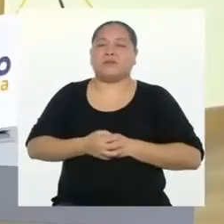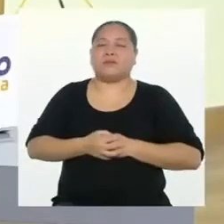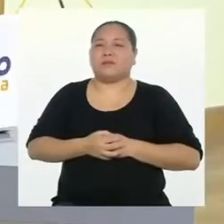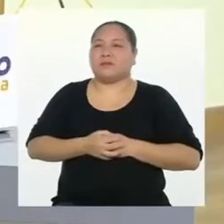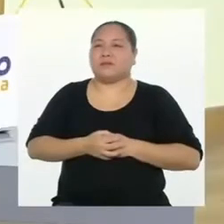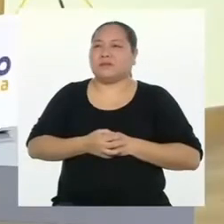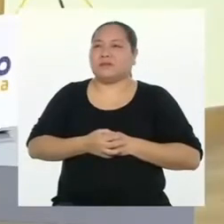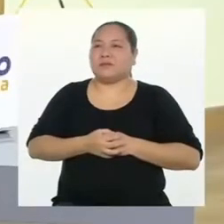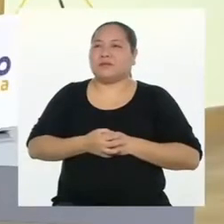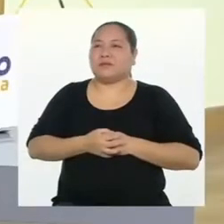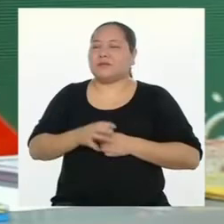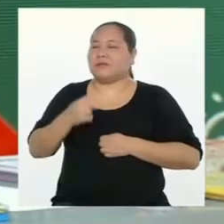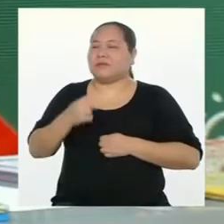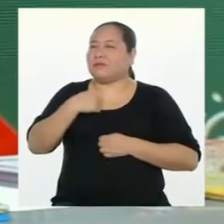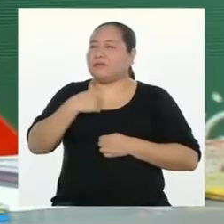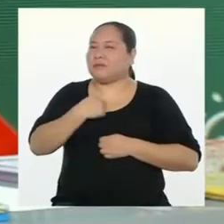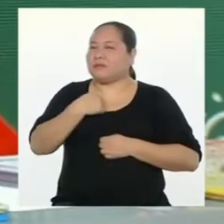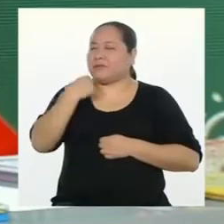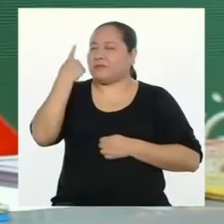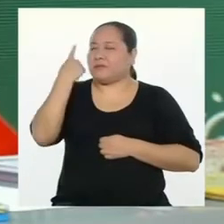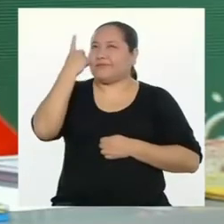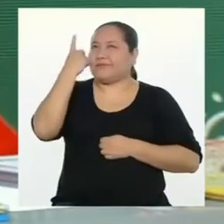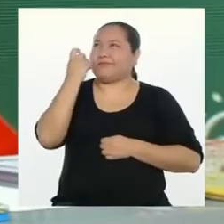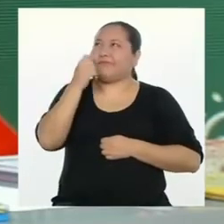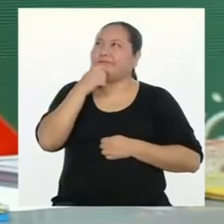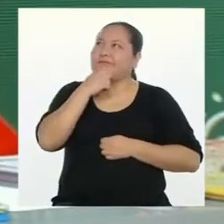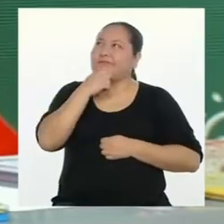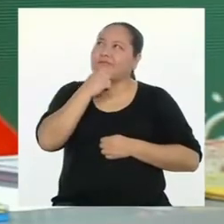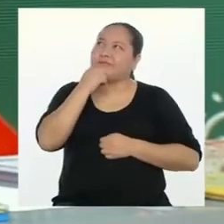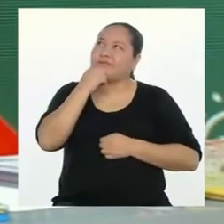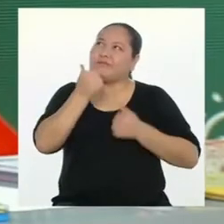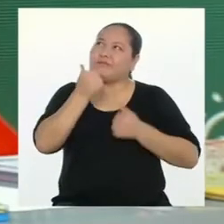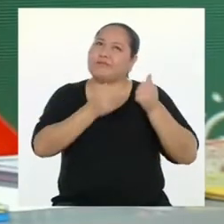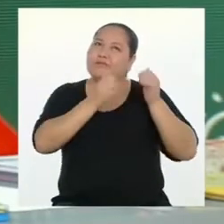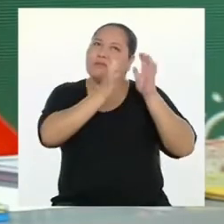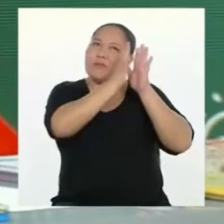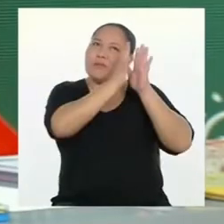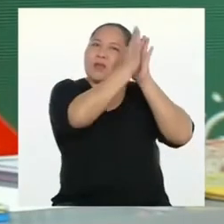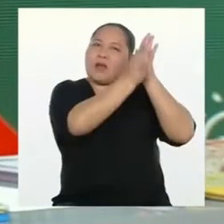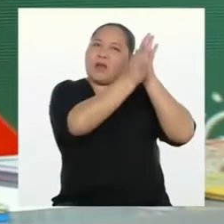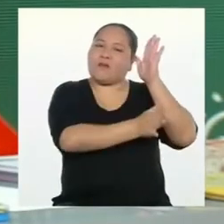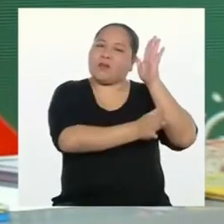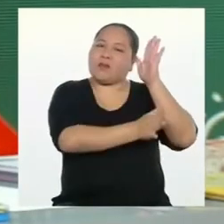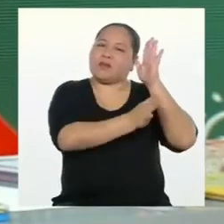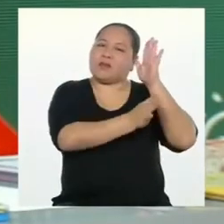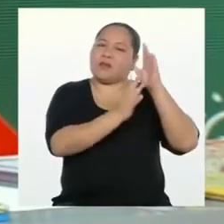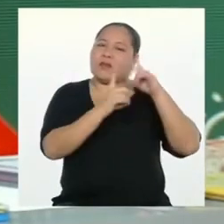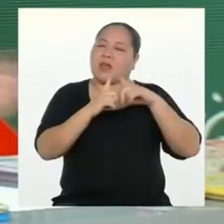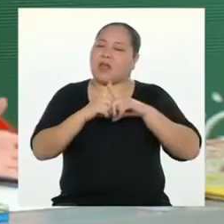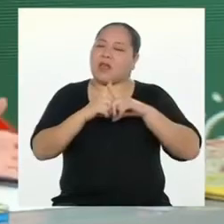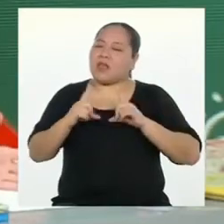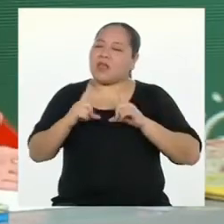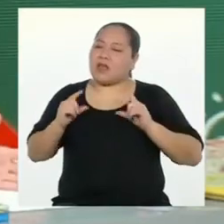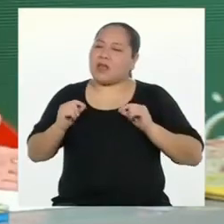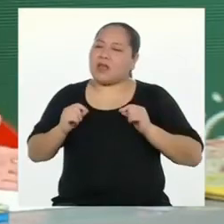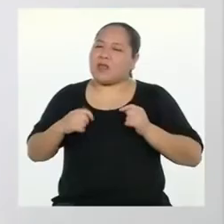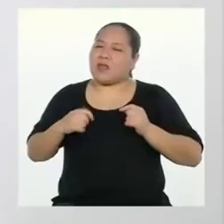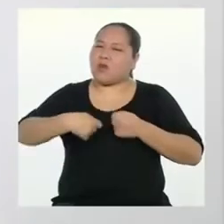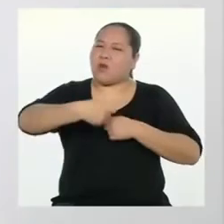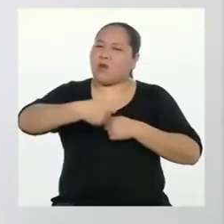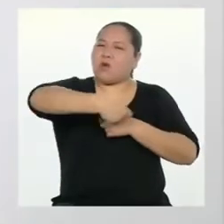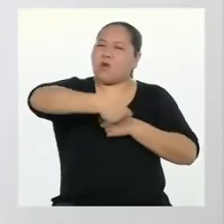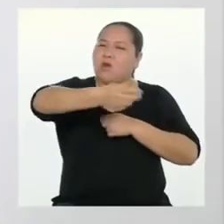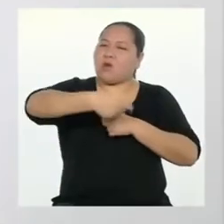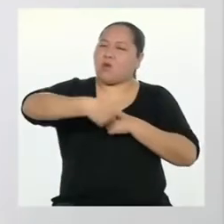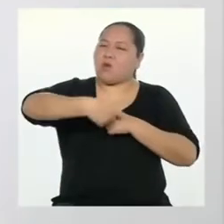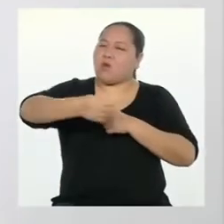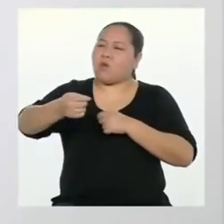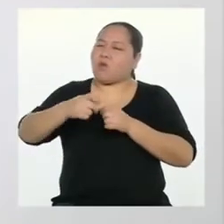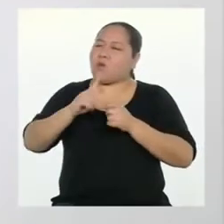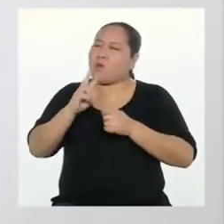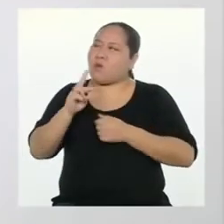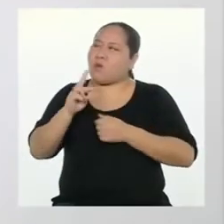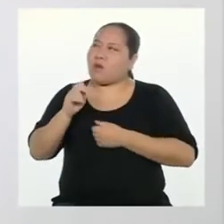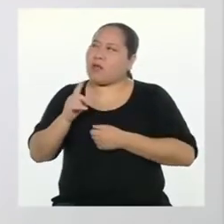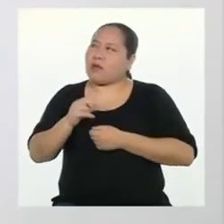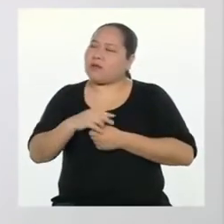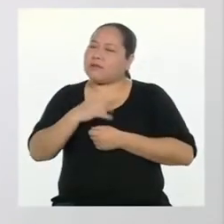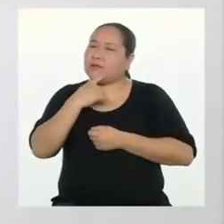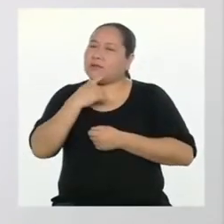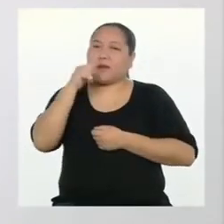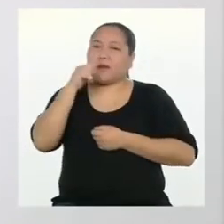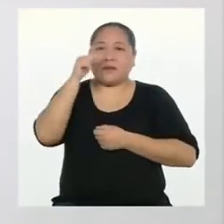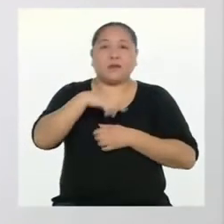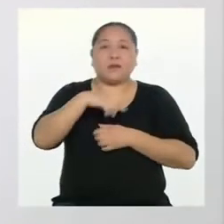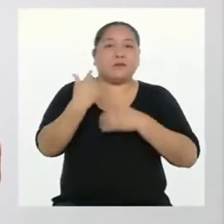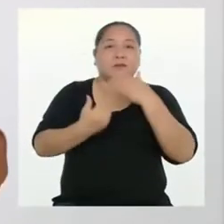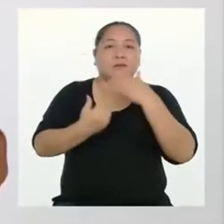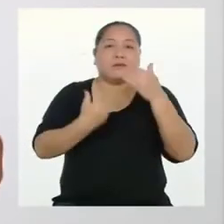Ahora, yo me pregunto, ¿qué elegir? ¿Un afiche, una tarjeta o un volante? Como en todo proceso